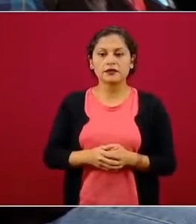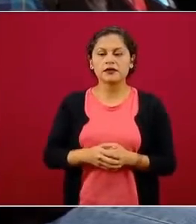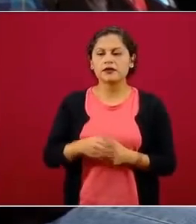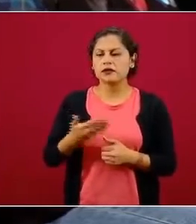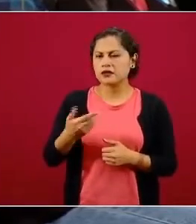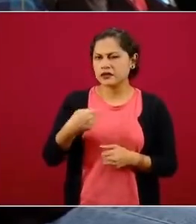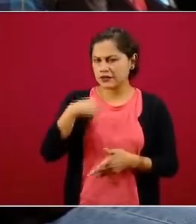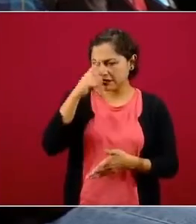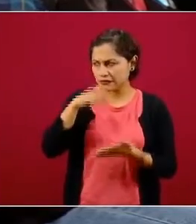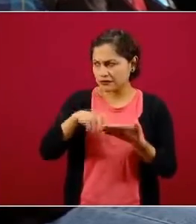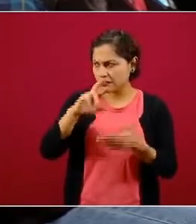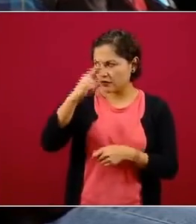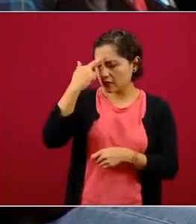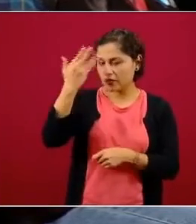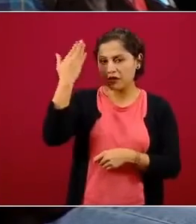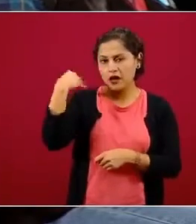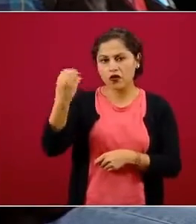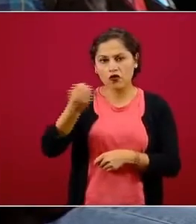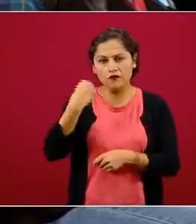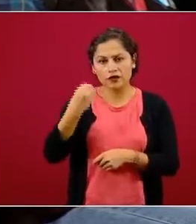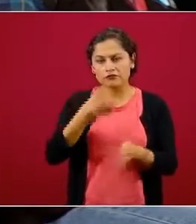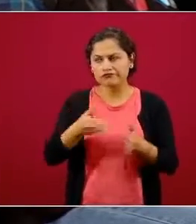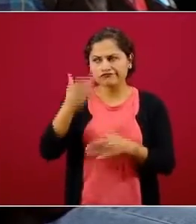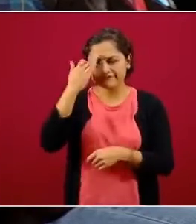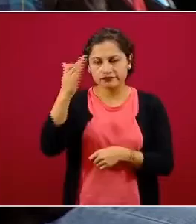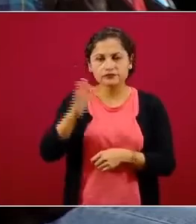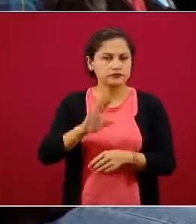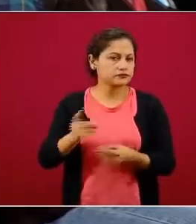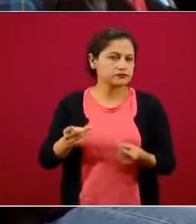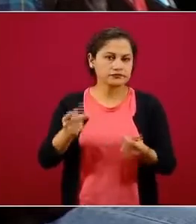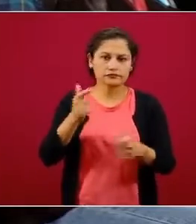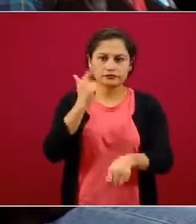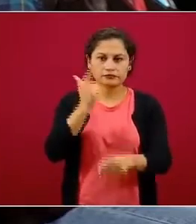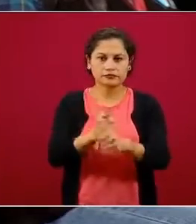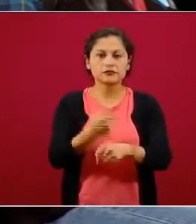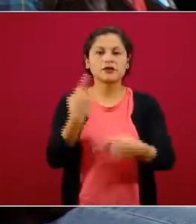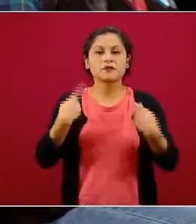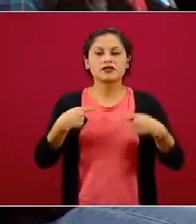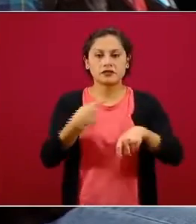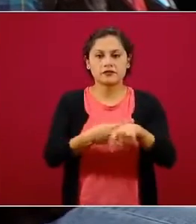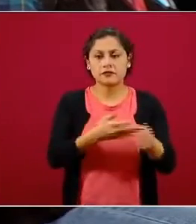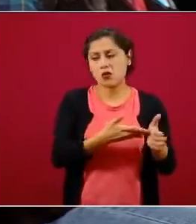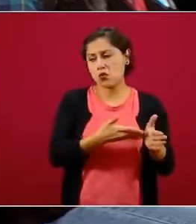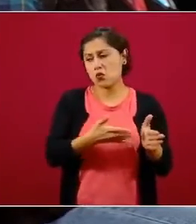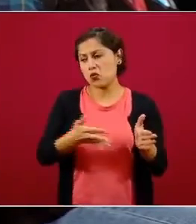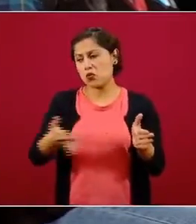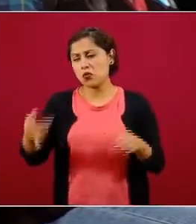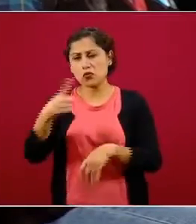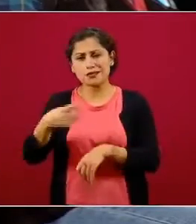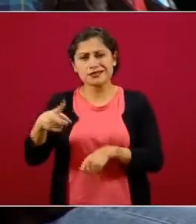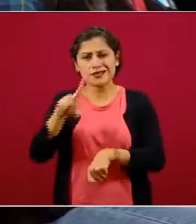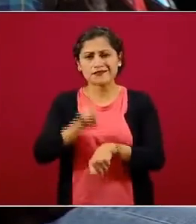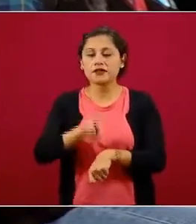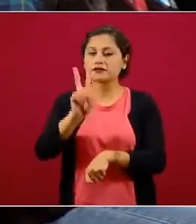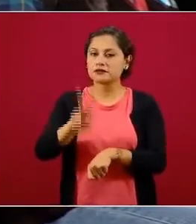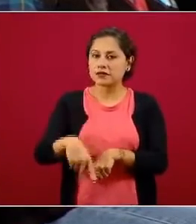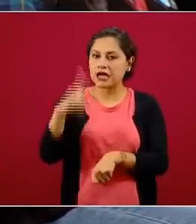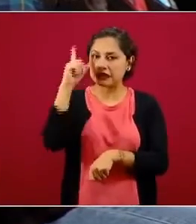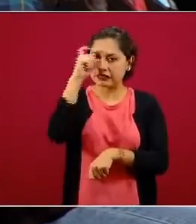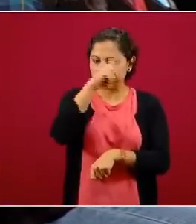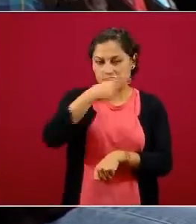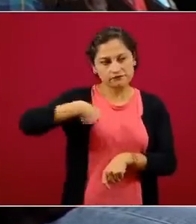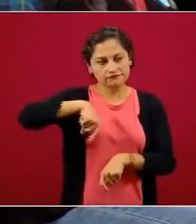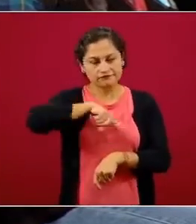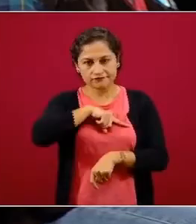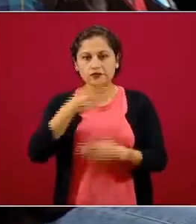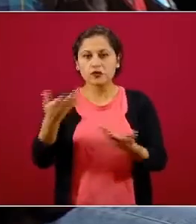unas horas después. Han sido meses muy intensos para todos nosotros. Y nosotros mañana vamos a